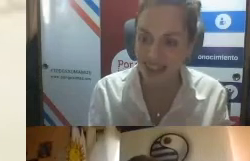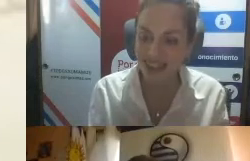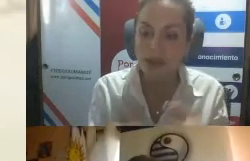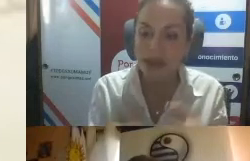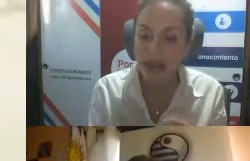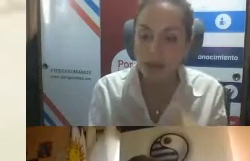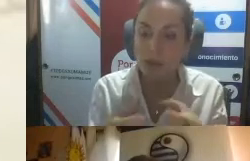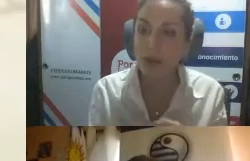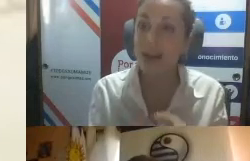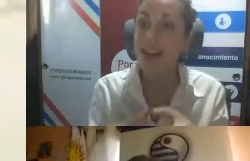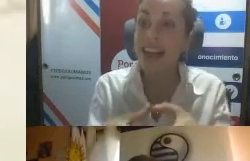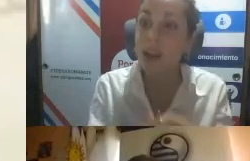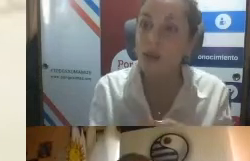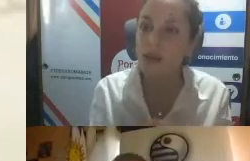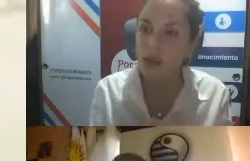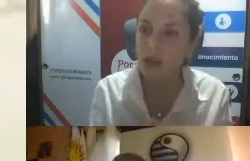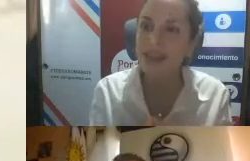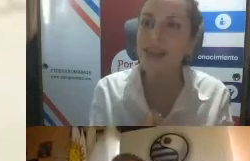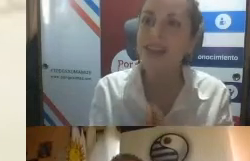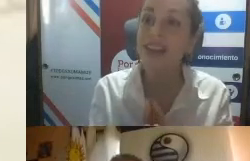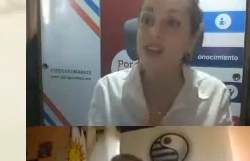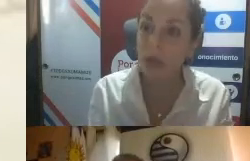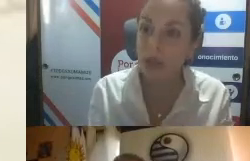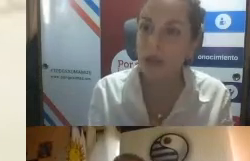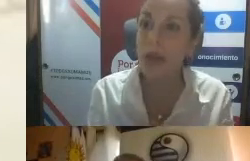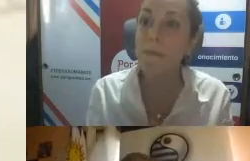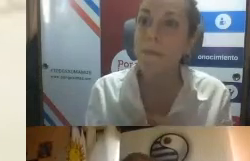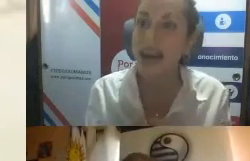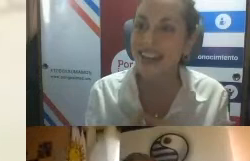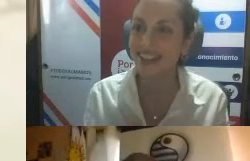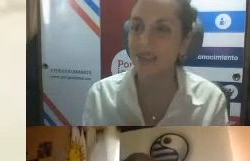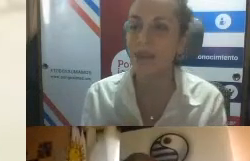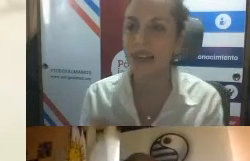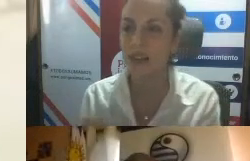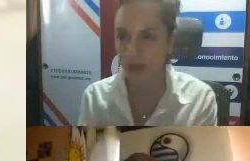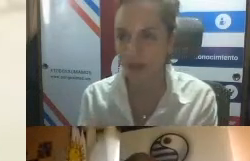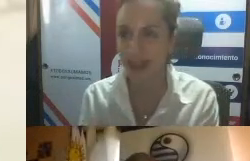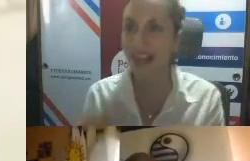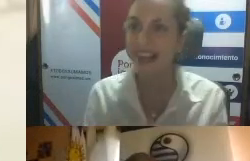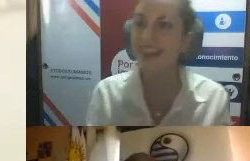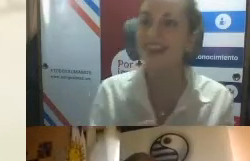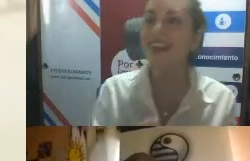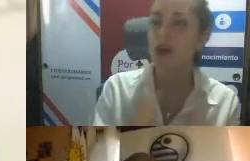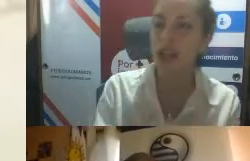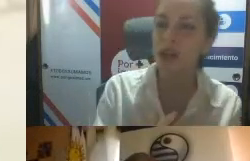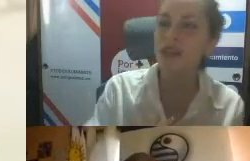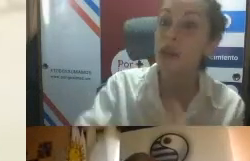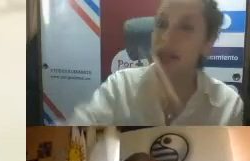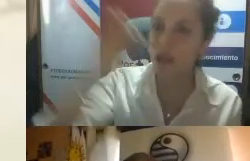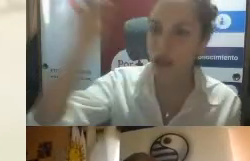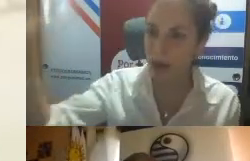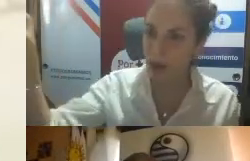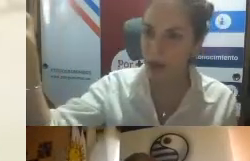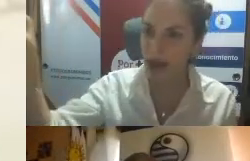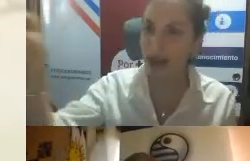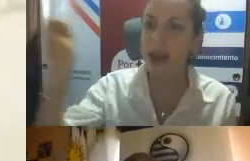básicas, y velar por la inclusión, y sobre todo la participación. Aquí, con esto hacemos